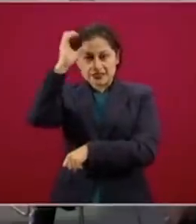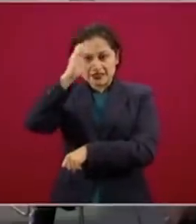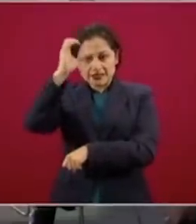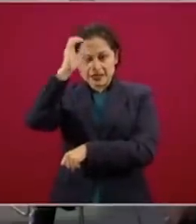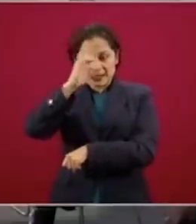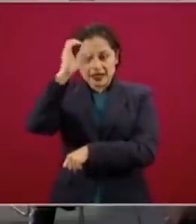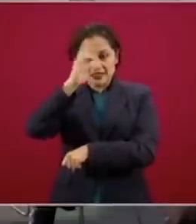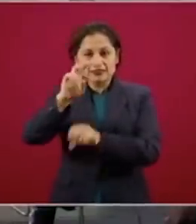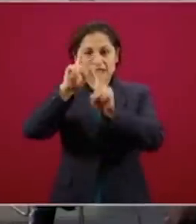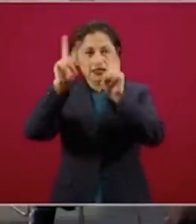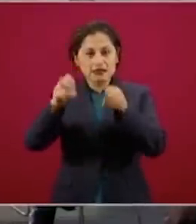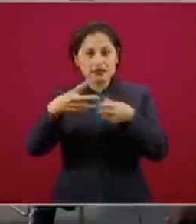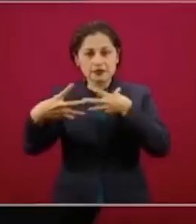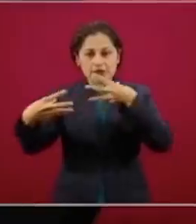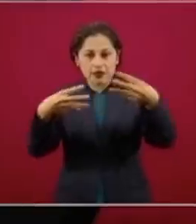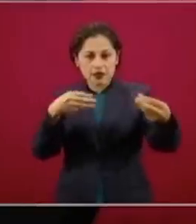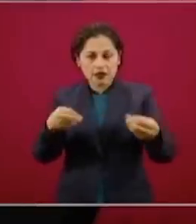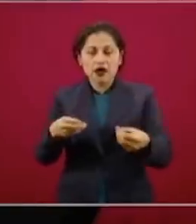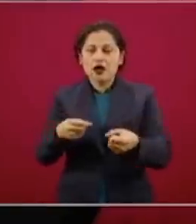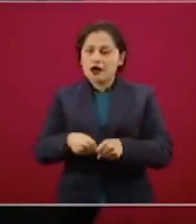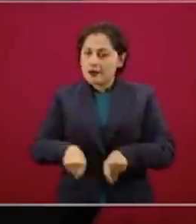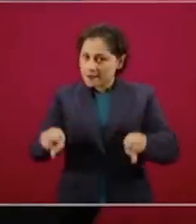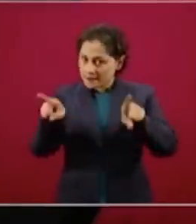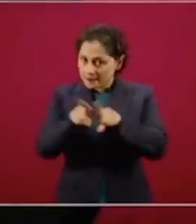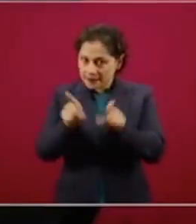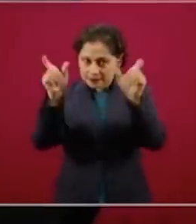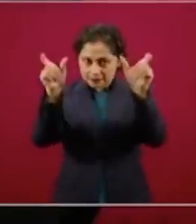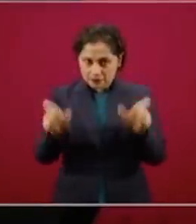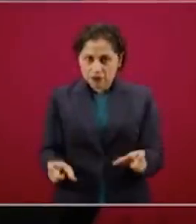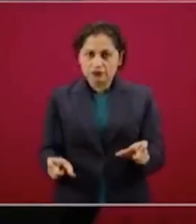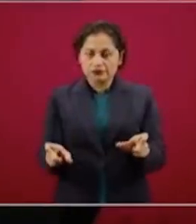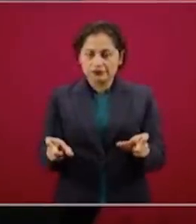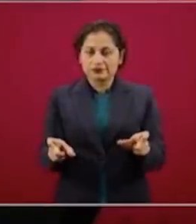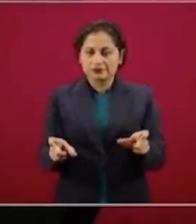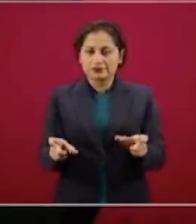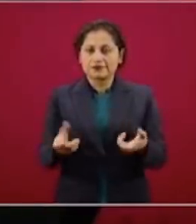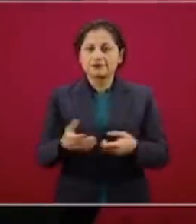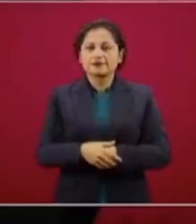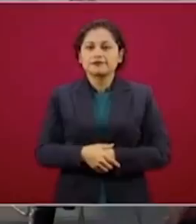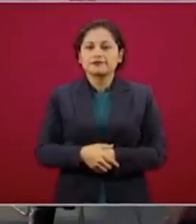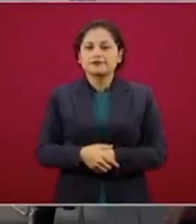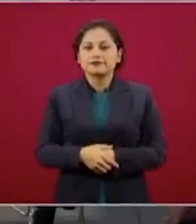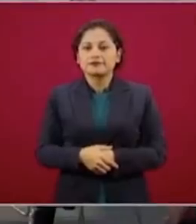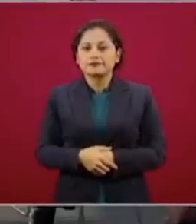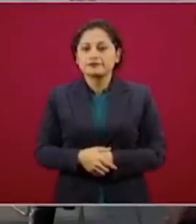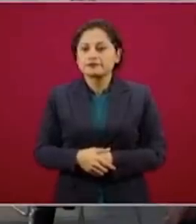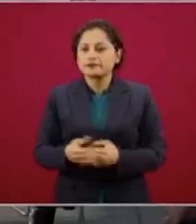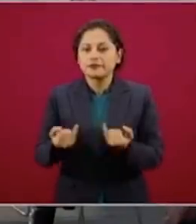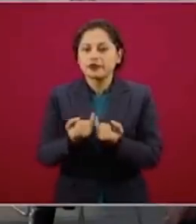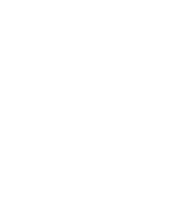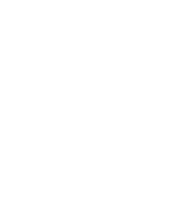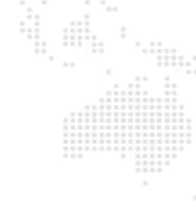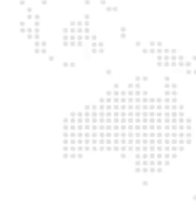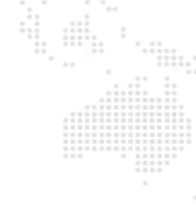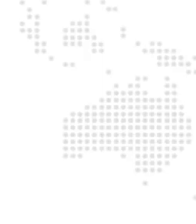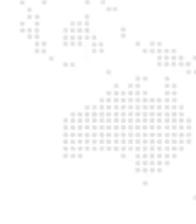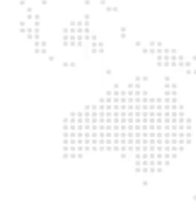epidemiología y se basan en lo que comenté aquí también a propósito de un compañero de comunicación.